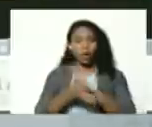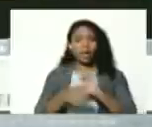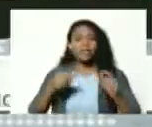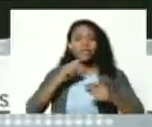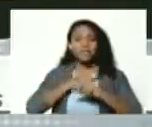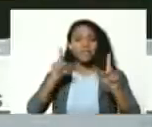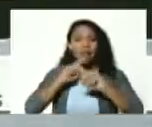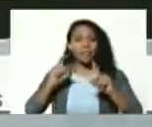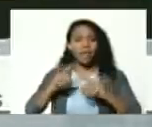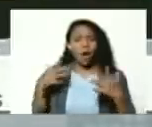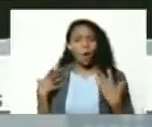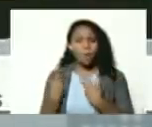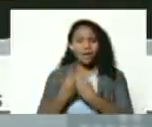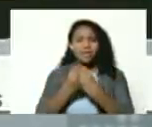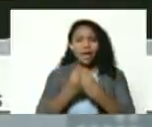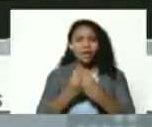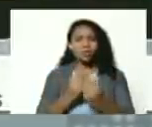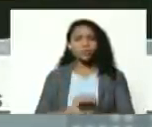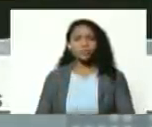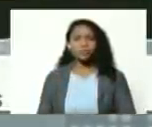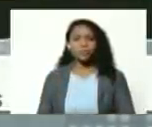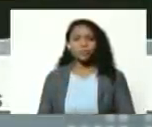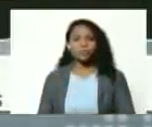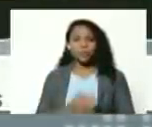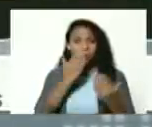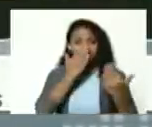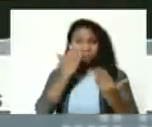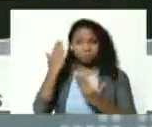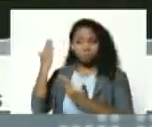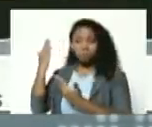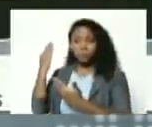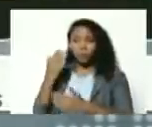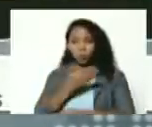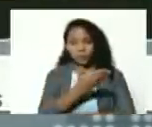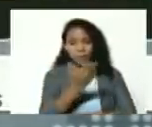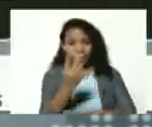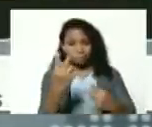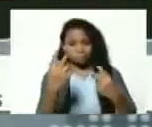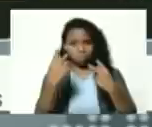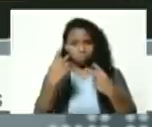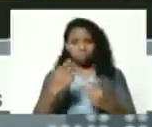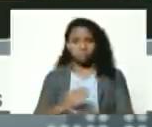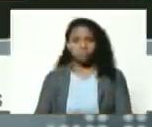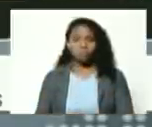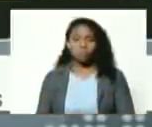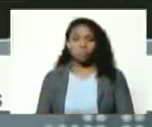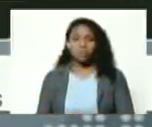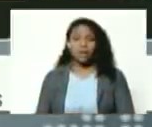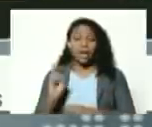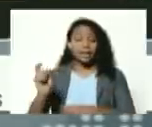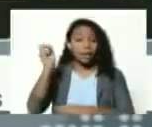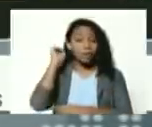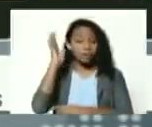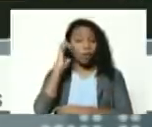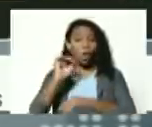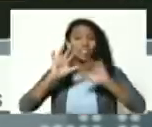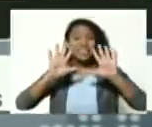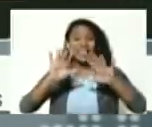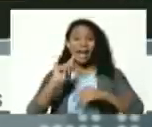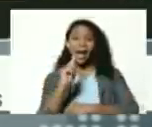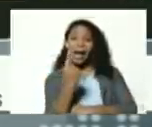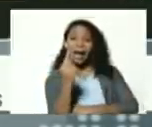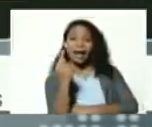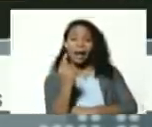compañeros compañeras fíjense ustedes este foro ha tenido 10 ejes